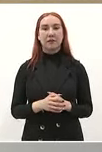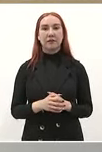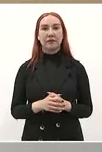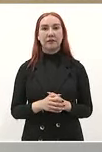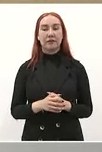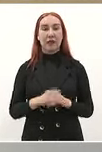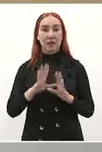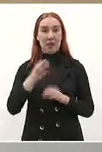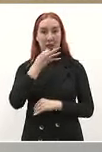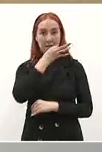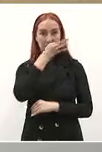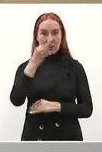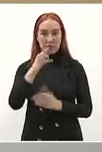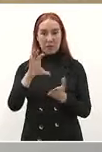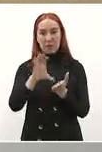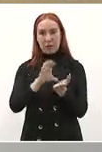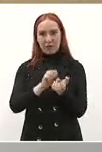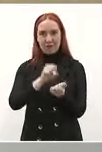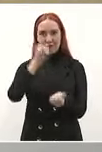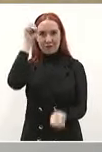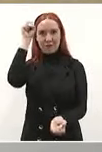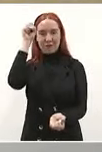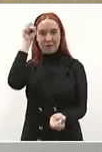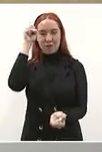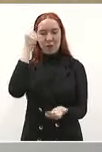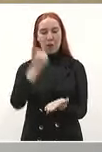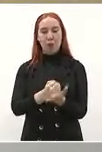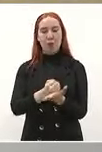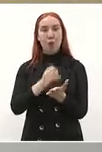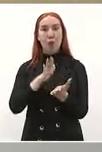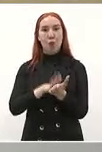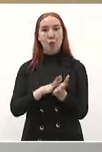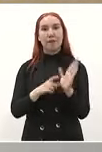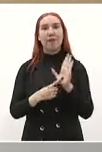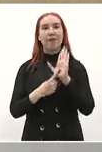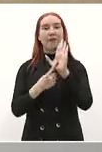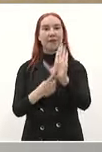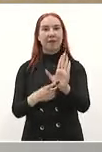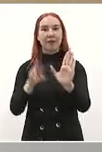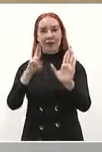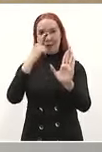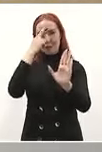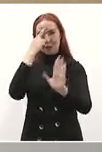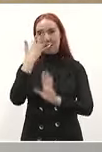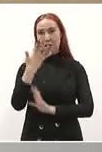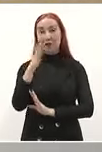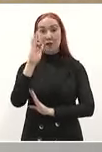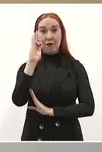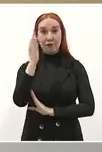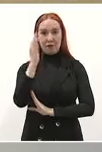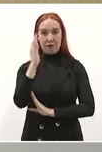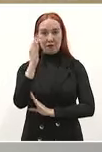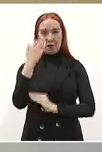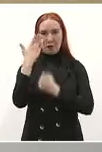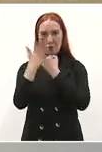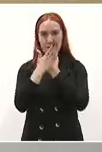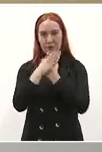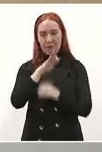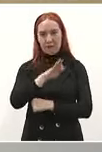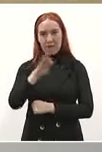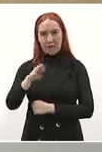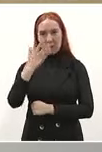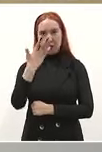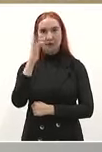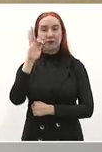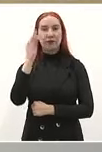constitución nada más que vamos a hacer el día 5 en la propuesta que